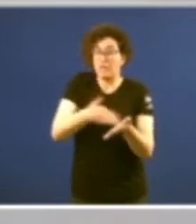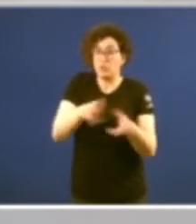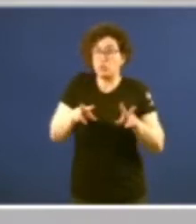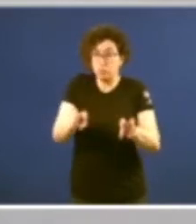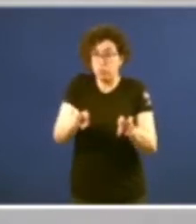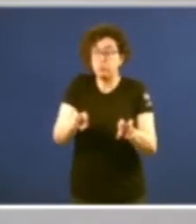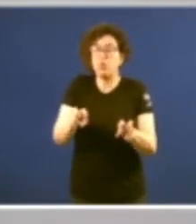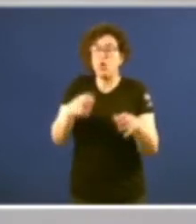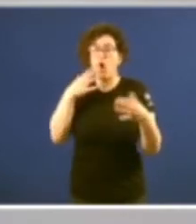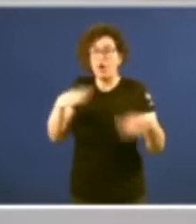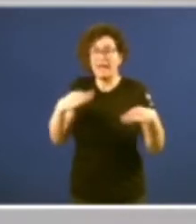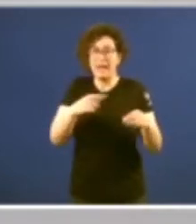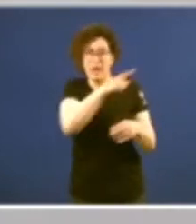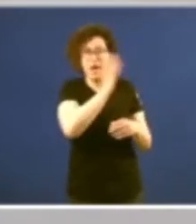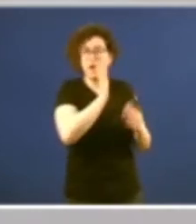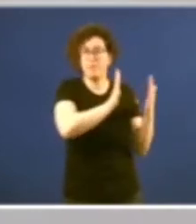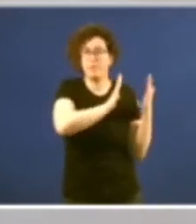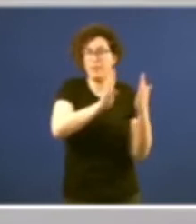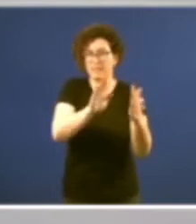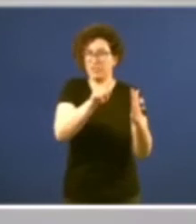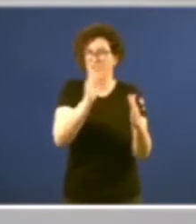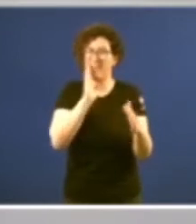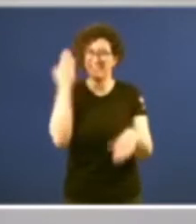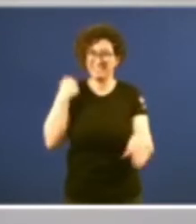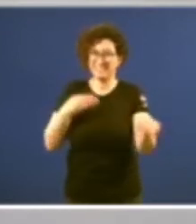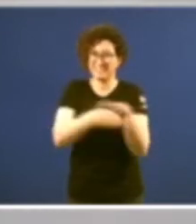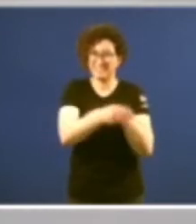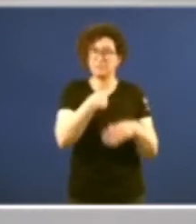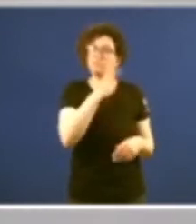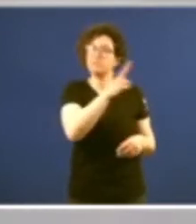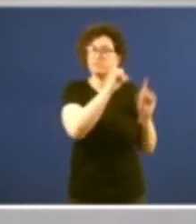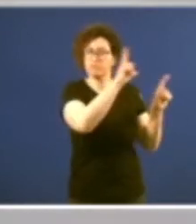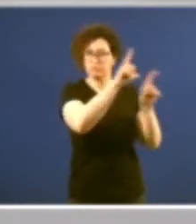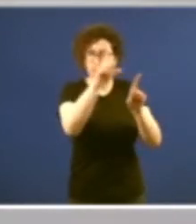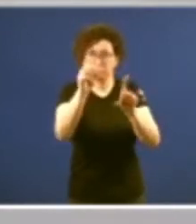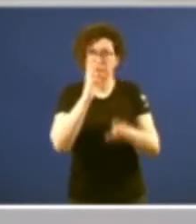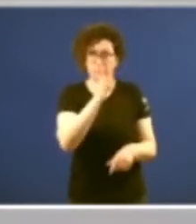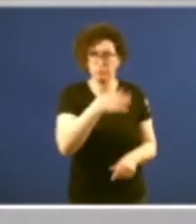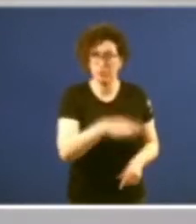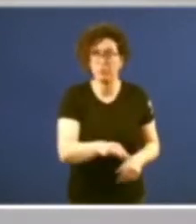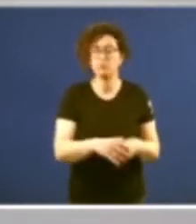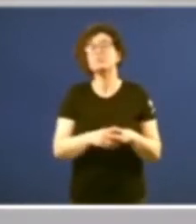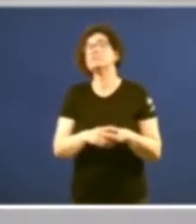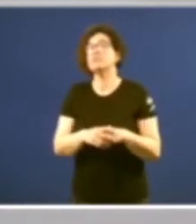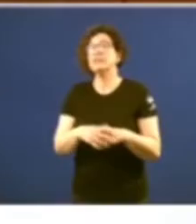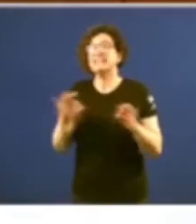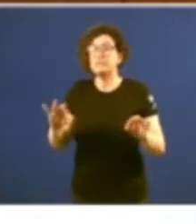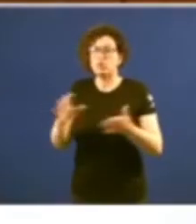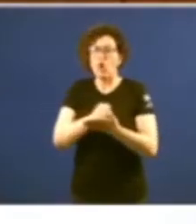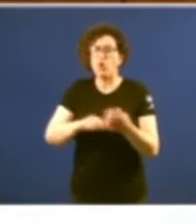expuestos en el pasillo al que hemos accedido. Creo que, en definitiva, todo aniversario, e se en este caso